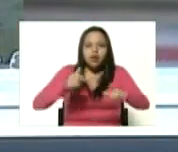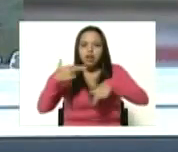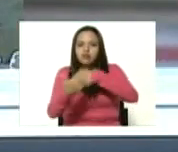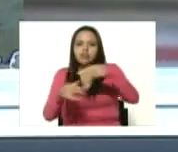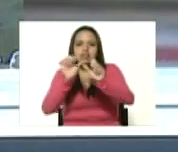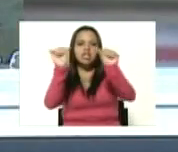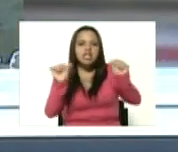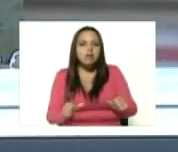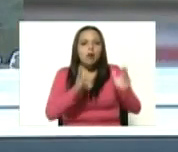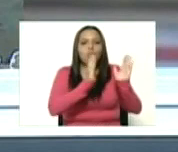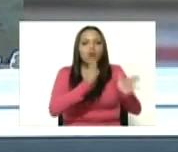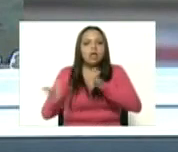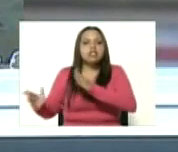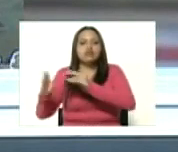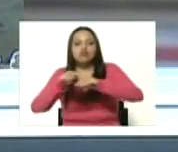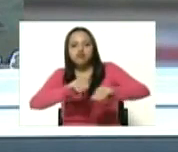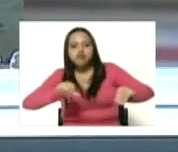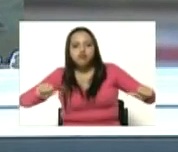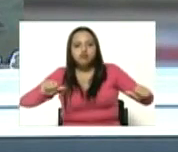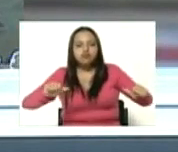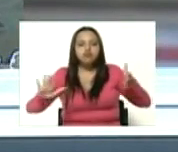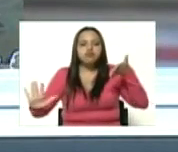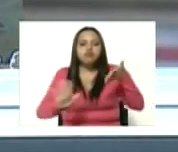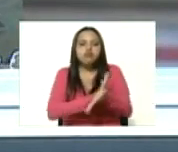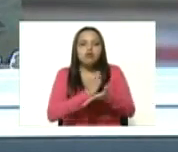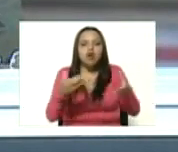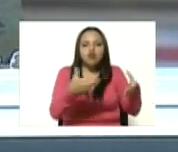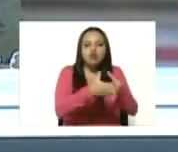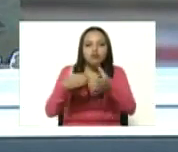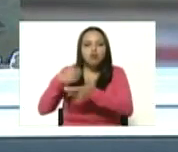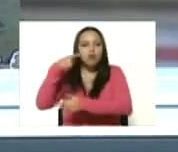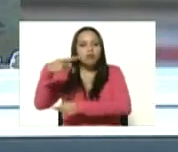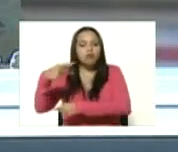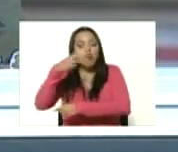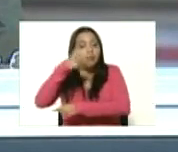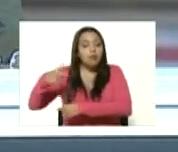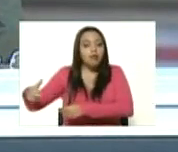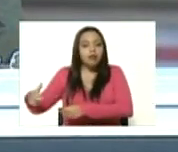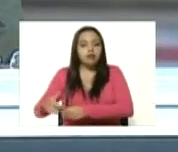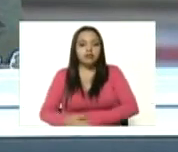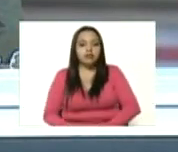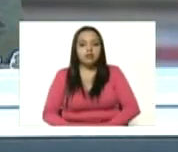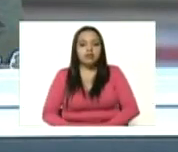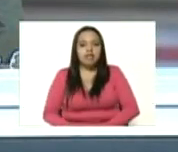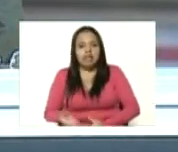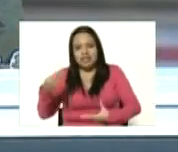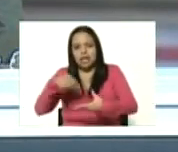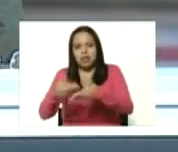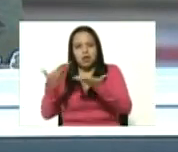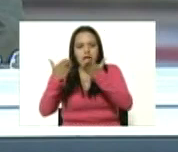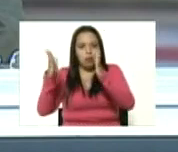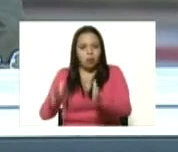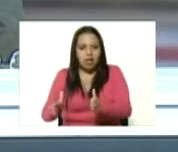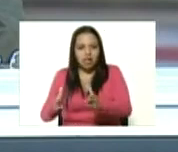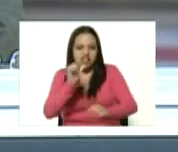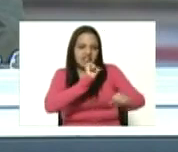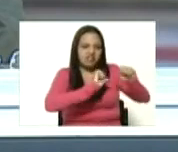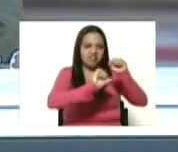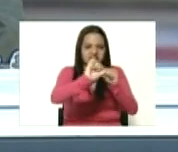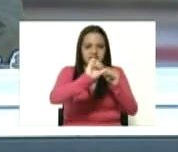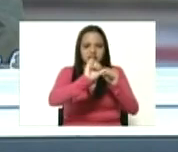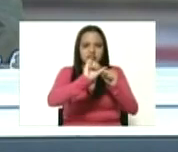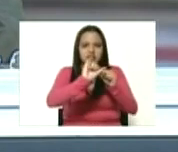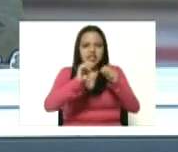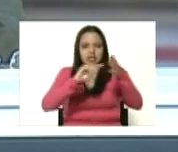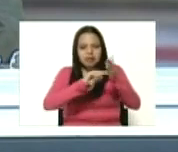organización territorial de las unidades populares a través de la escuela antiimperialista vámonos allá a